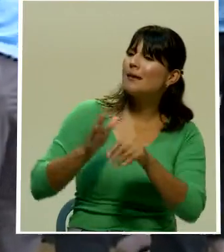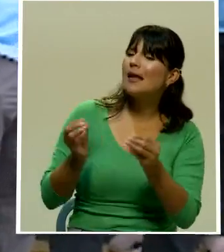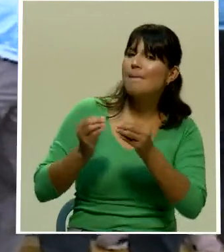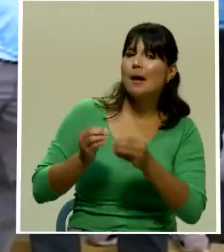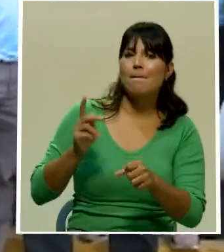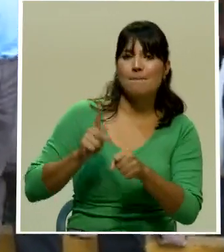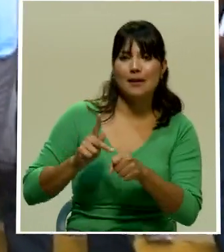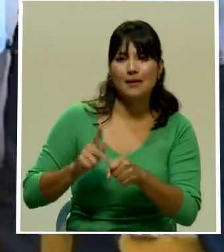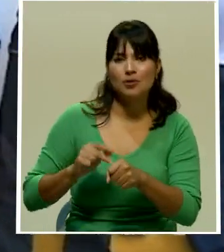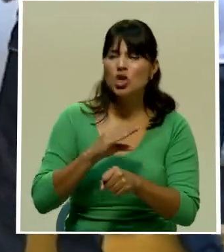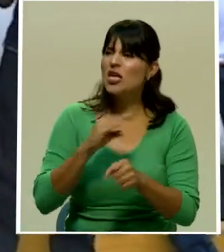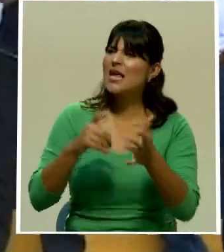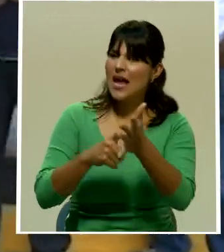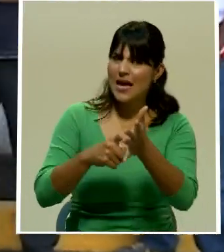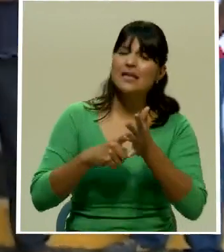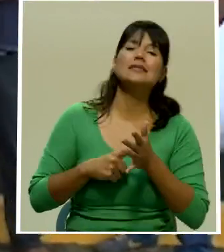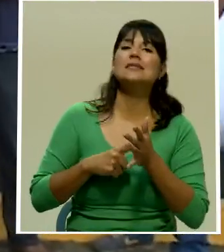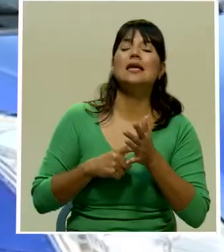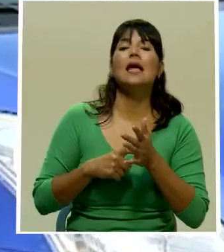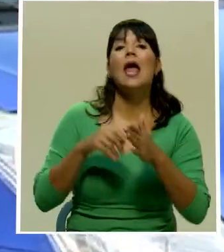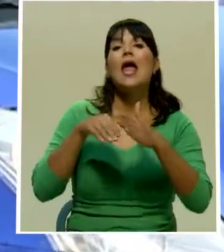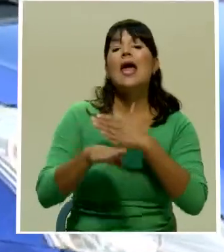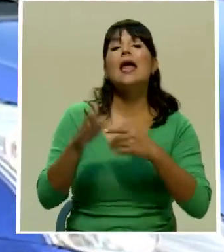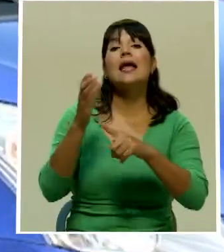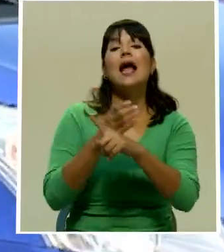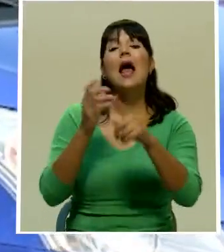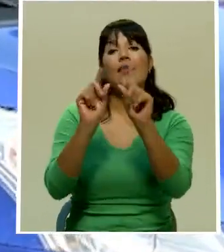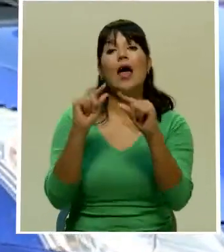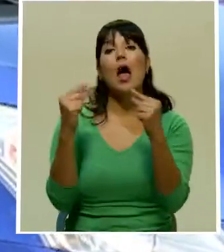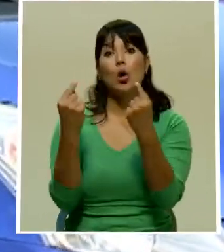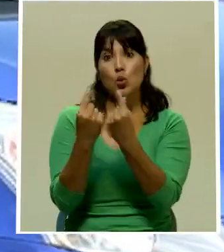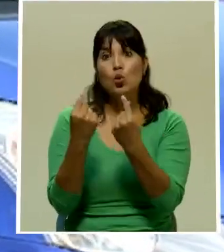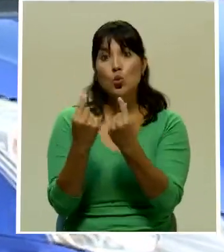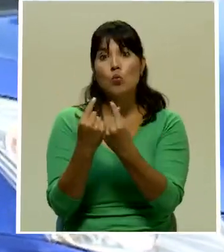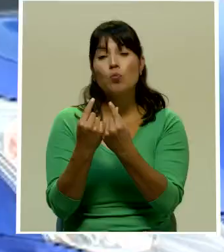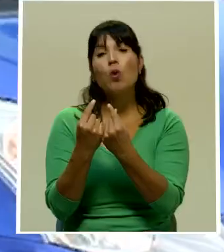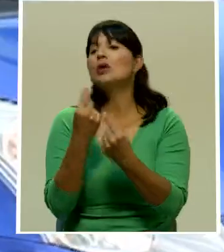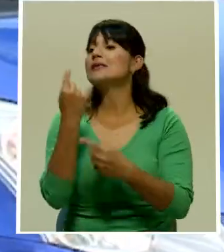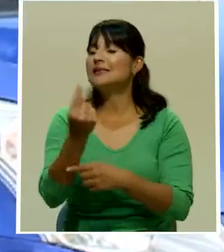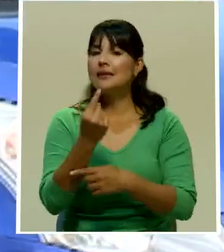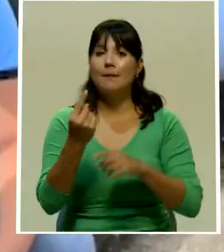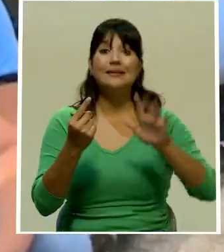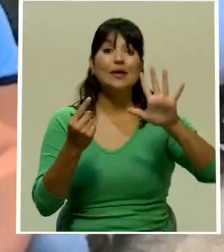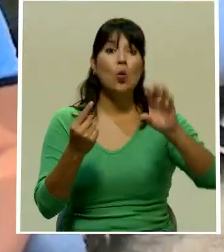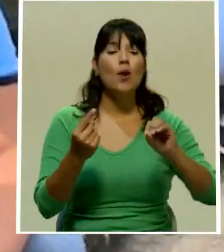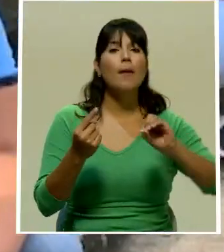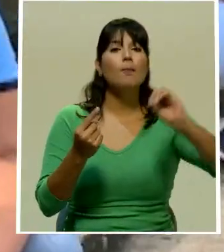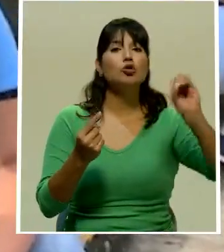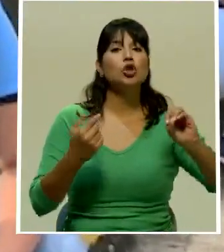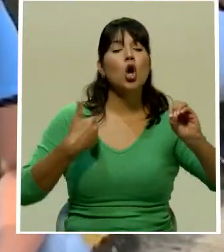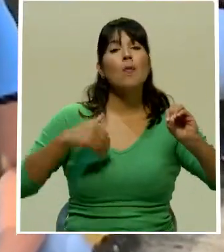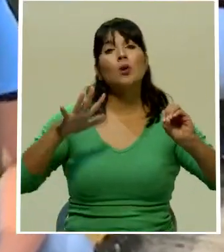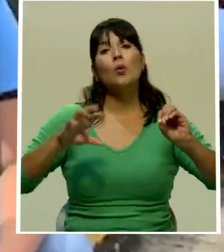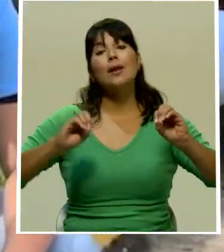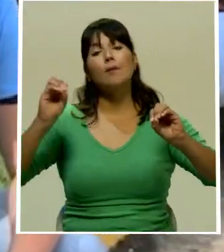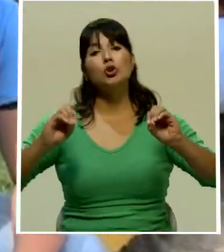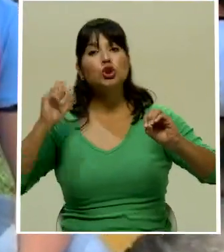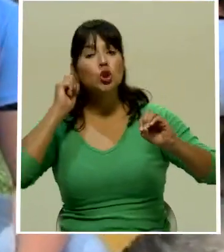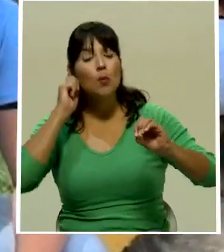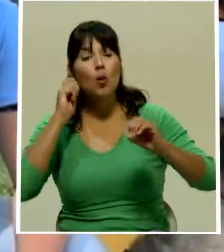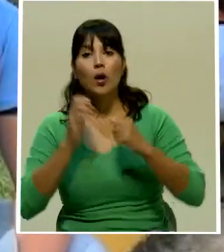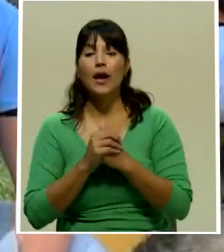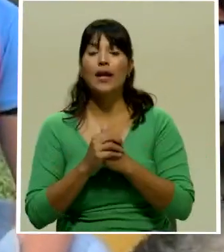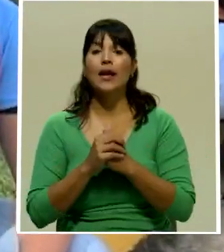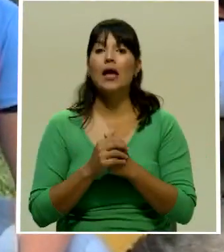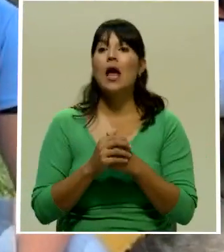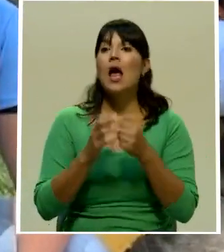y exigen la representación de cada grupo donde el 50% de las representantes sean mujeres la construcción con